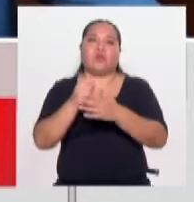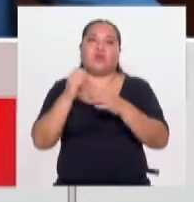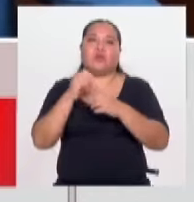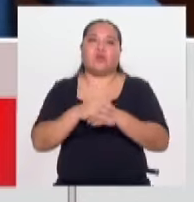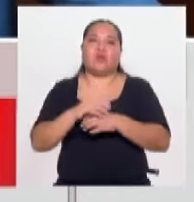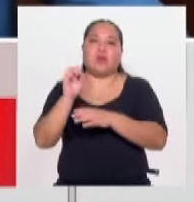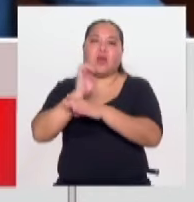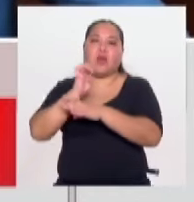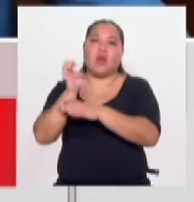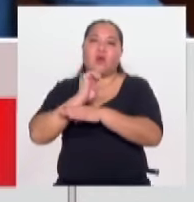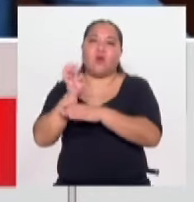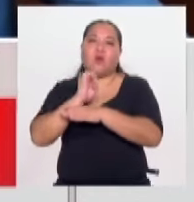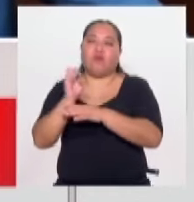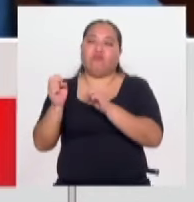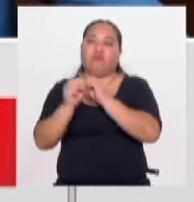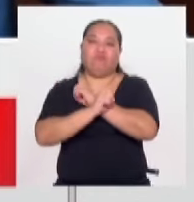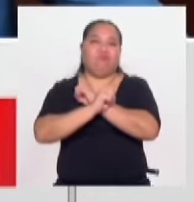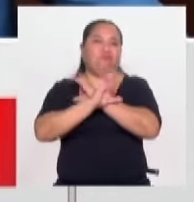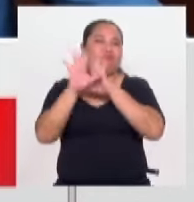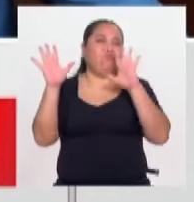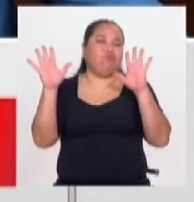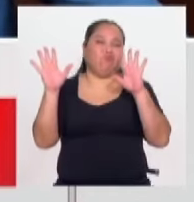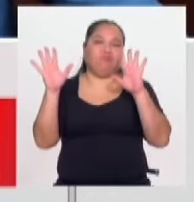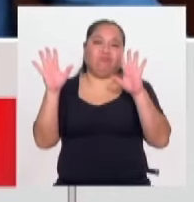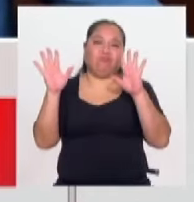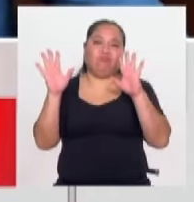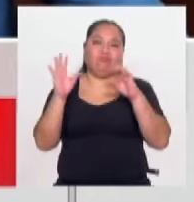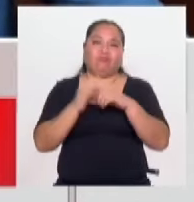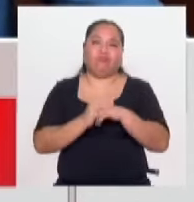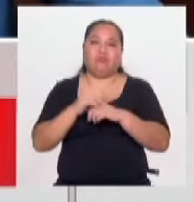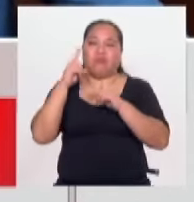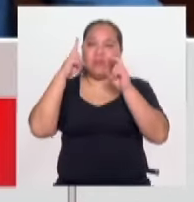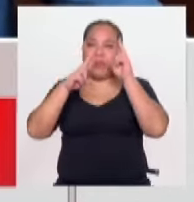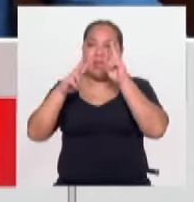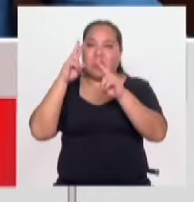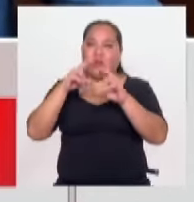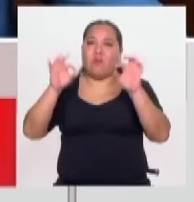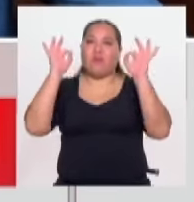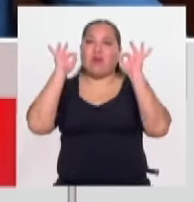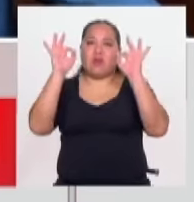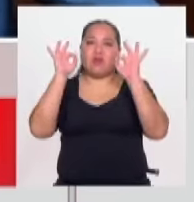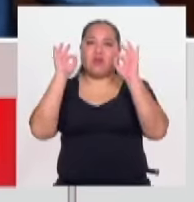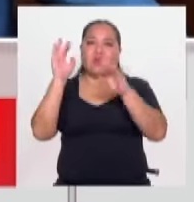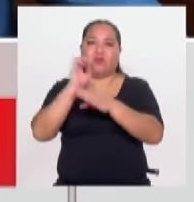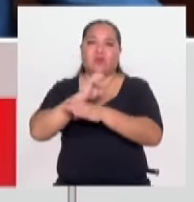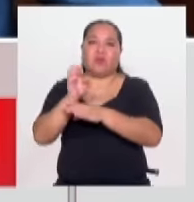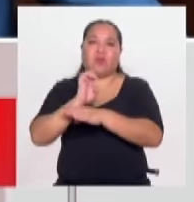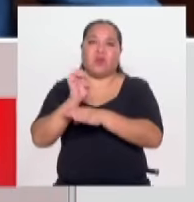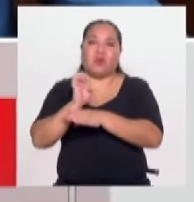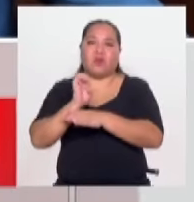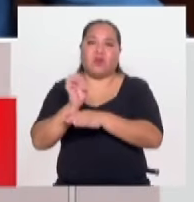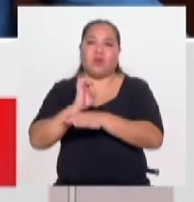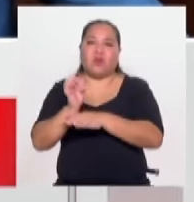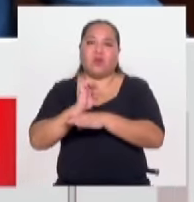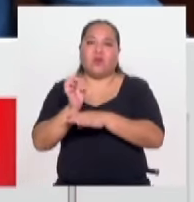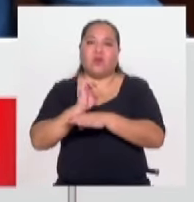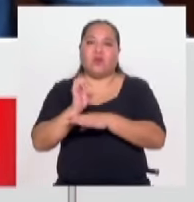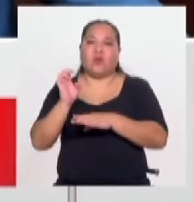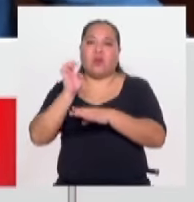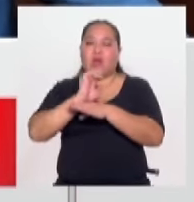Ecuador ha explotado, y miren lo grave de Ecuador. Ecuador es un país, digamos,